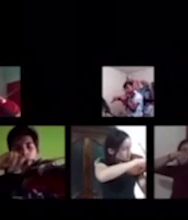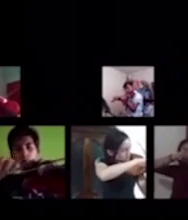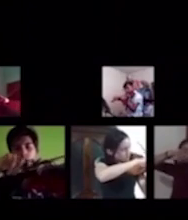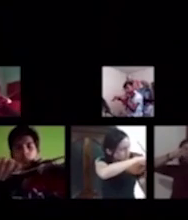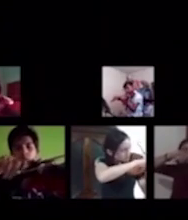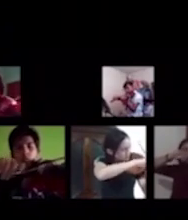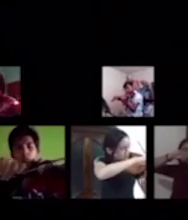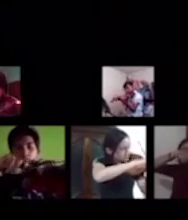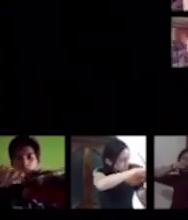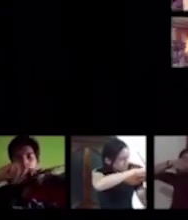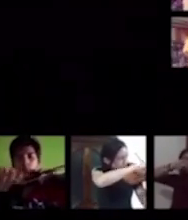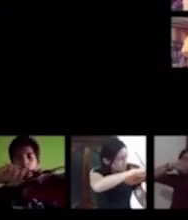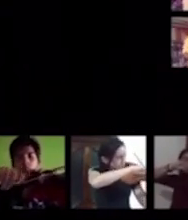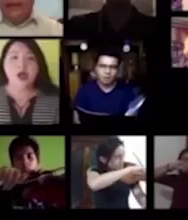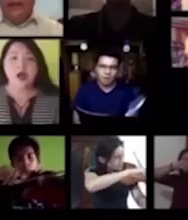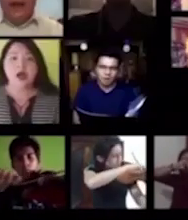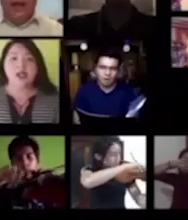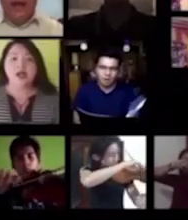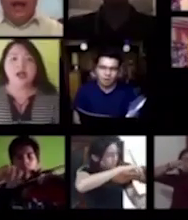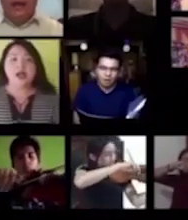Ingeniería Nuclear